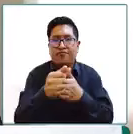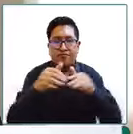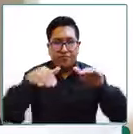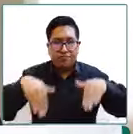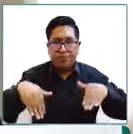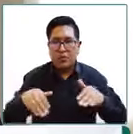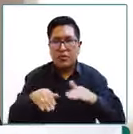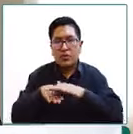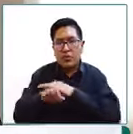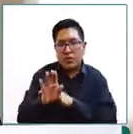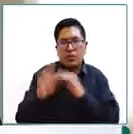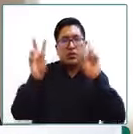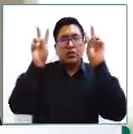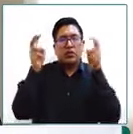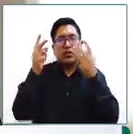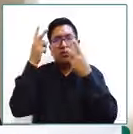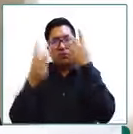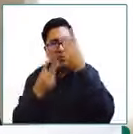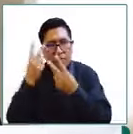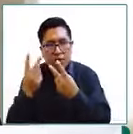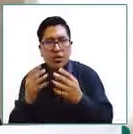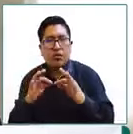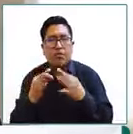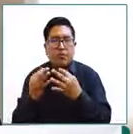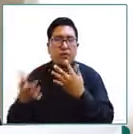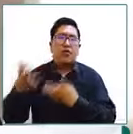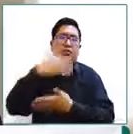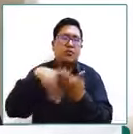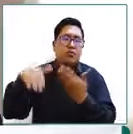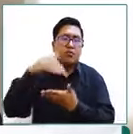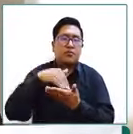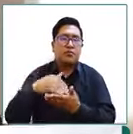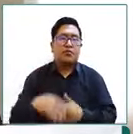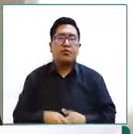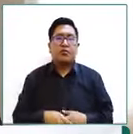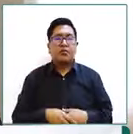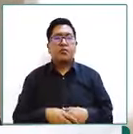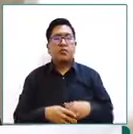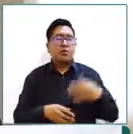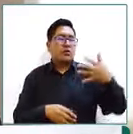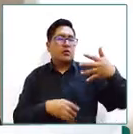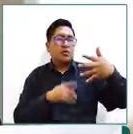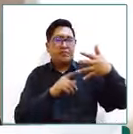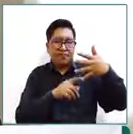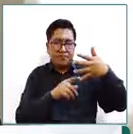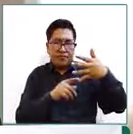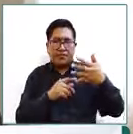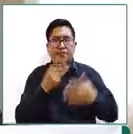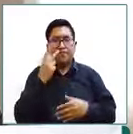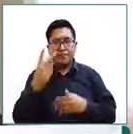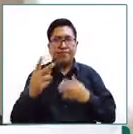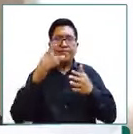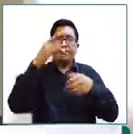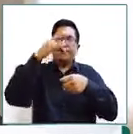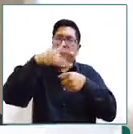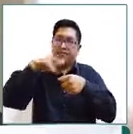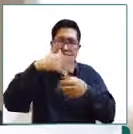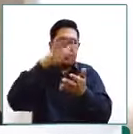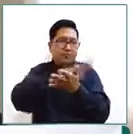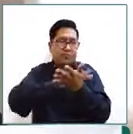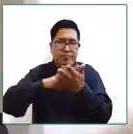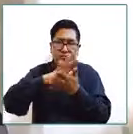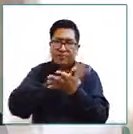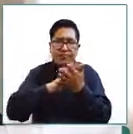respecto de las visitas y de integración familiar existe un vacío a este respecto a nivel nacional